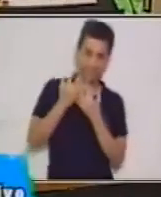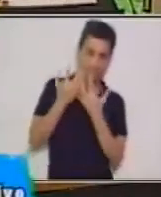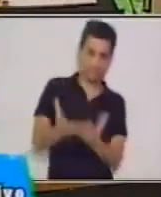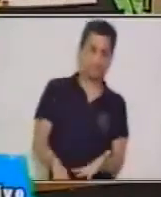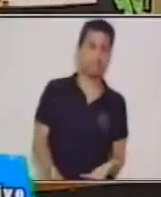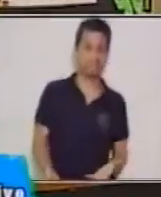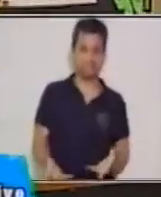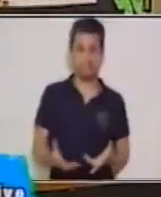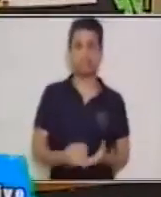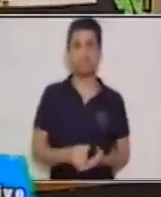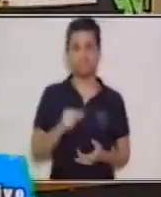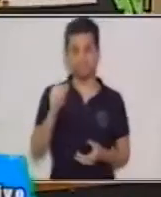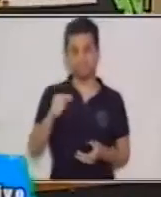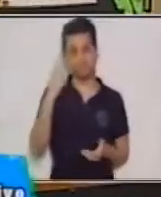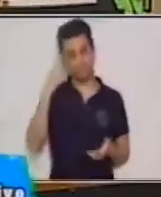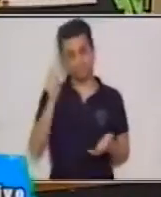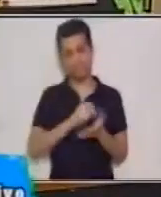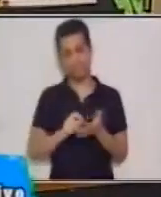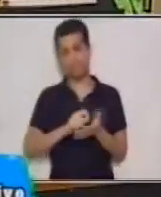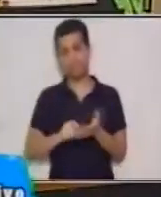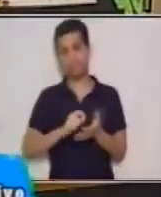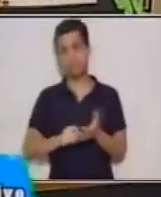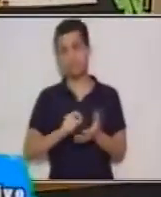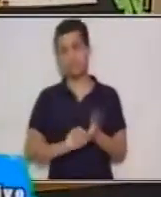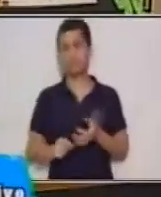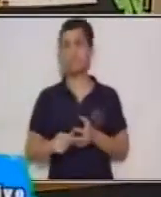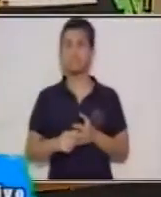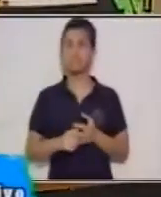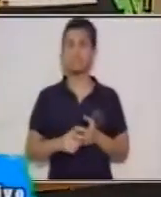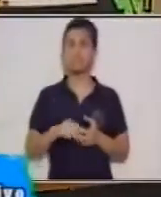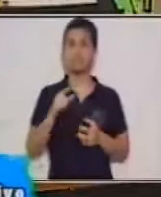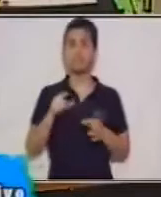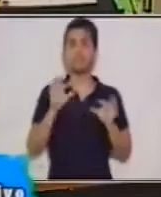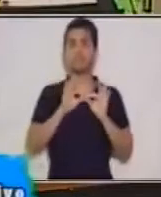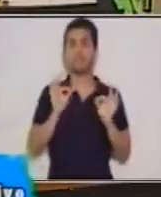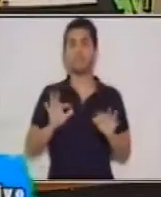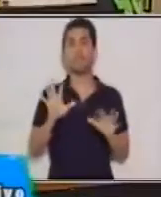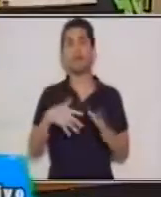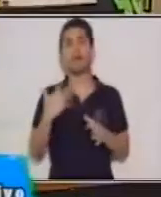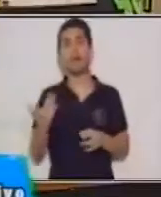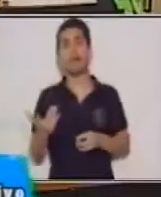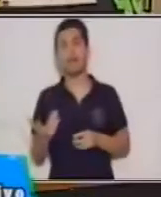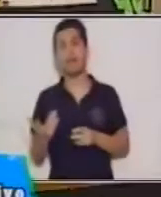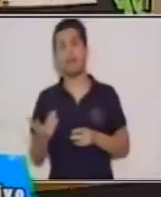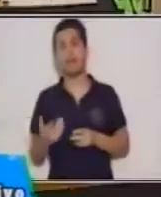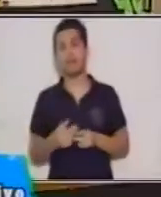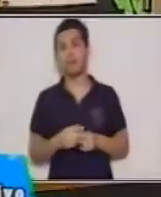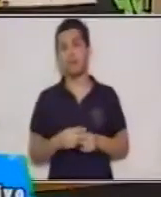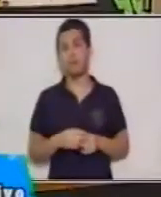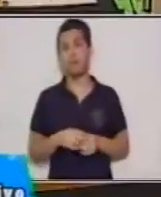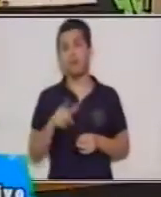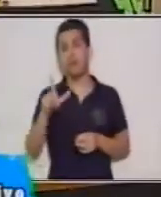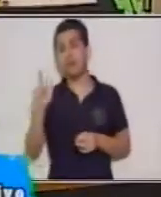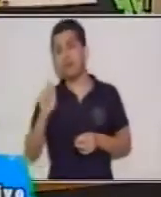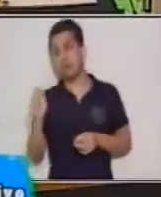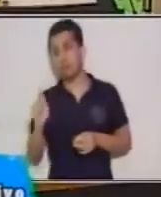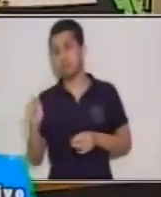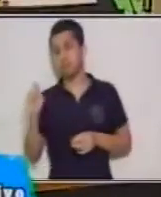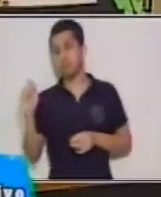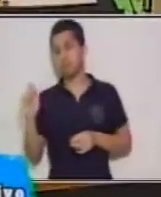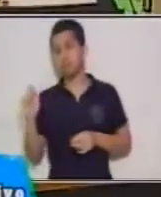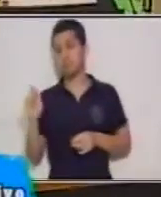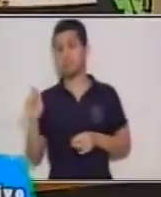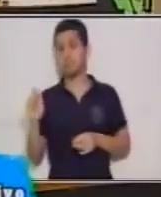plasmar en la escritura. Su medio va a ser el papel, su lápiz o lapicero o una